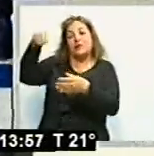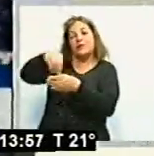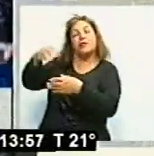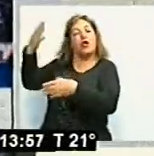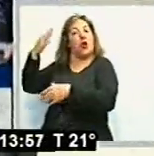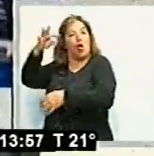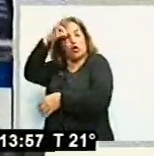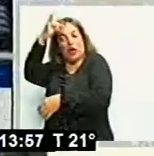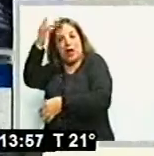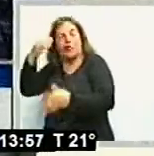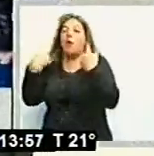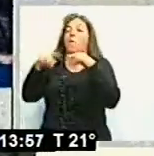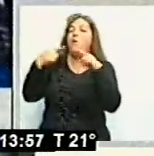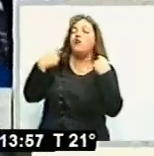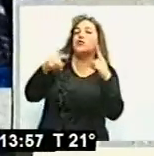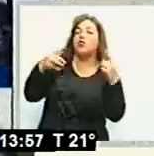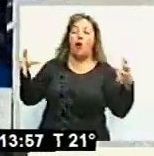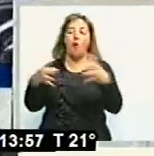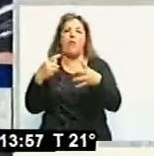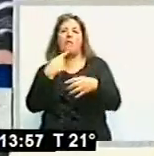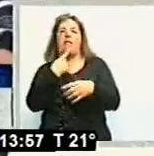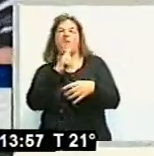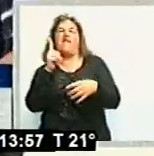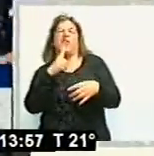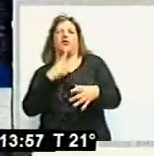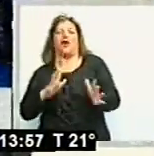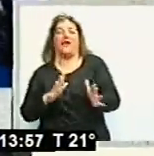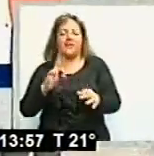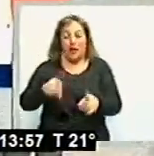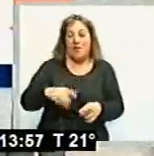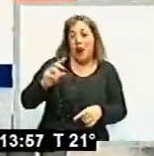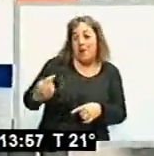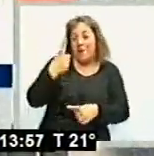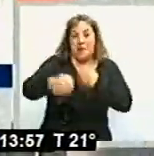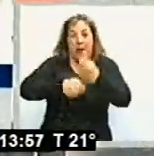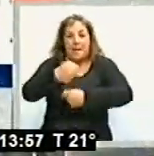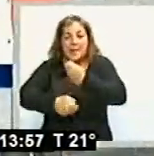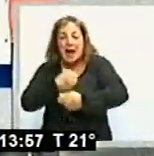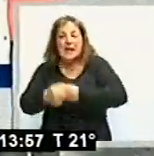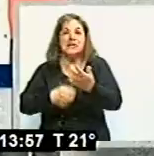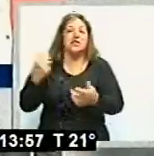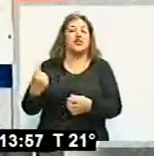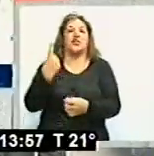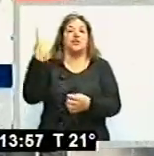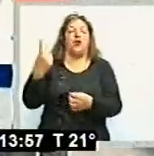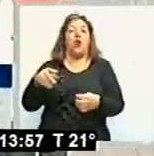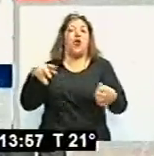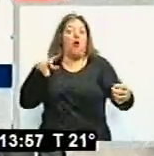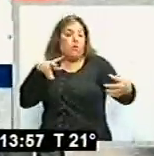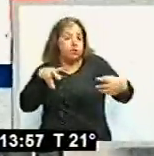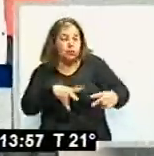desde lo musical, como no te va a gustar, en la clásica Primera de Mayo, el Campeonato Argentino de Ruta, encuentros de caballos